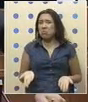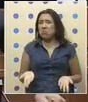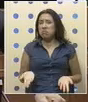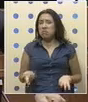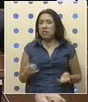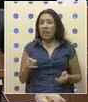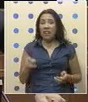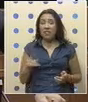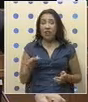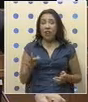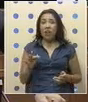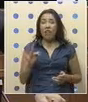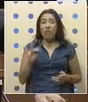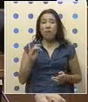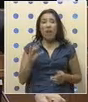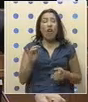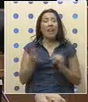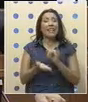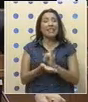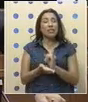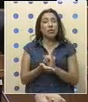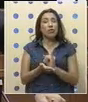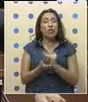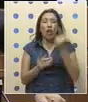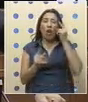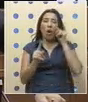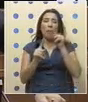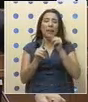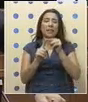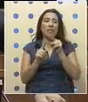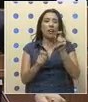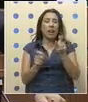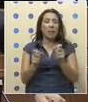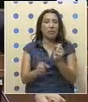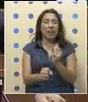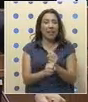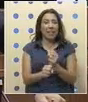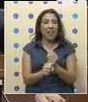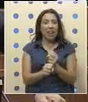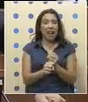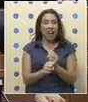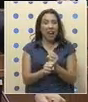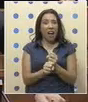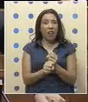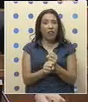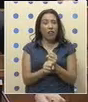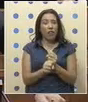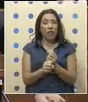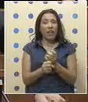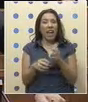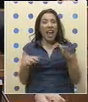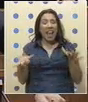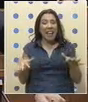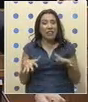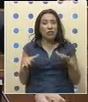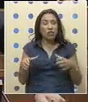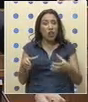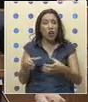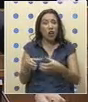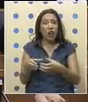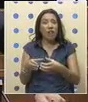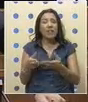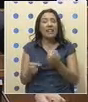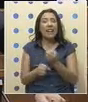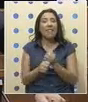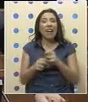es una endoctrina, una institución que es lo que apunta que aquellos trabajadores que se dedican a un esfuerzo colectivo como es la